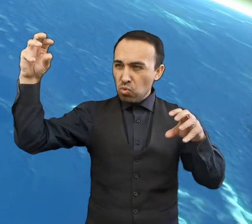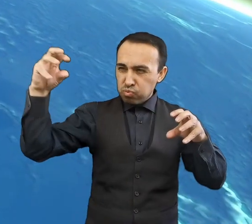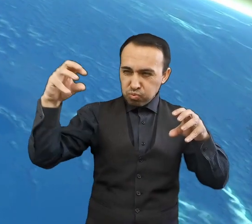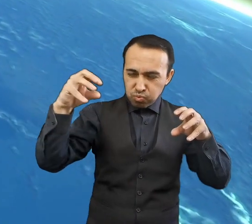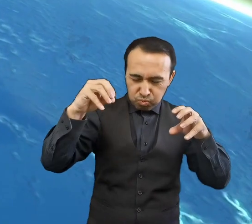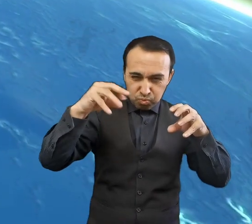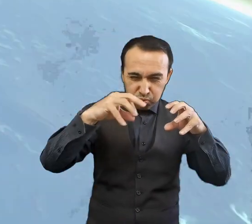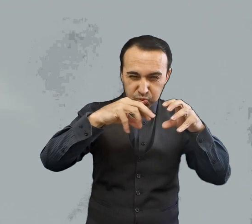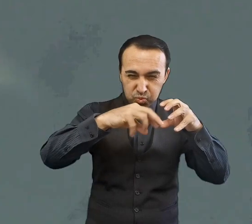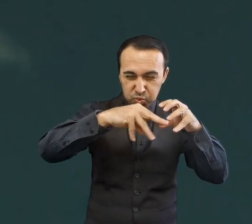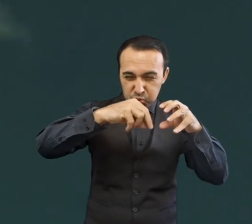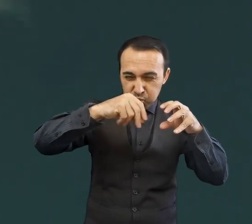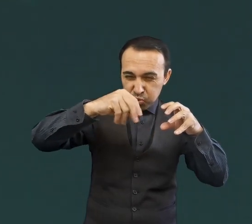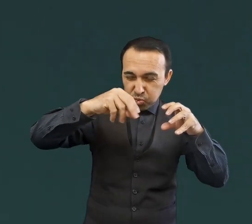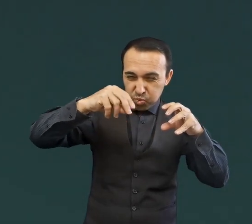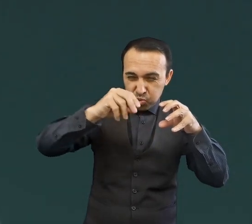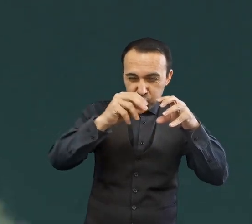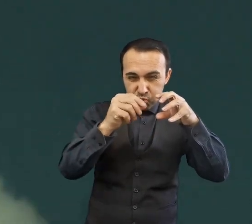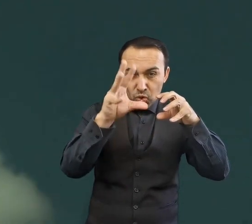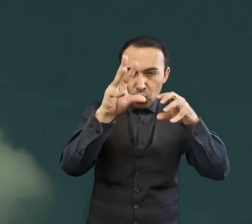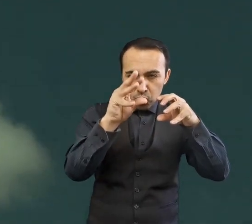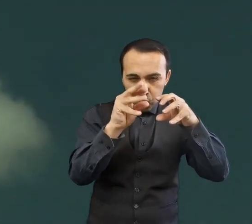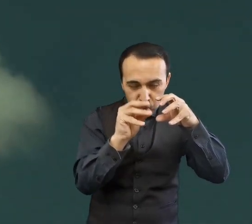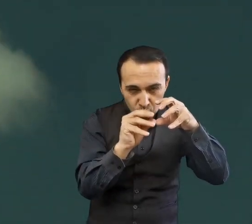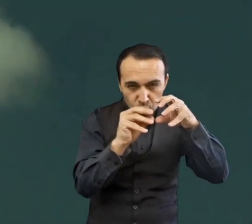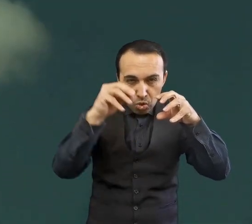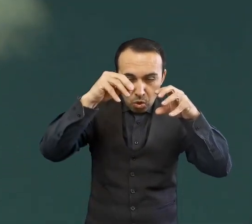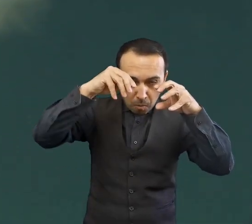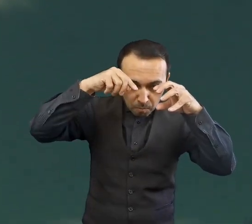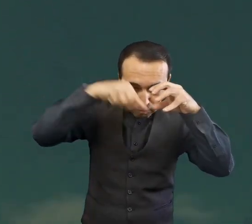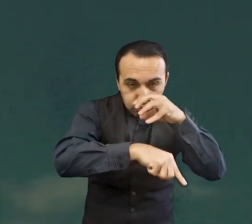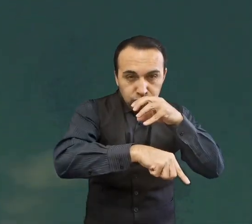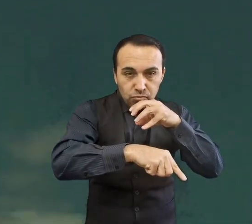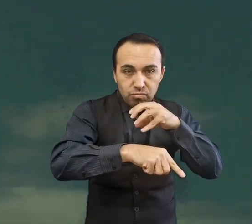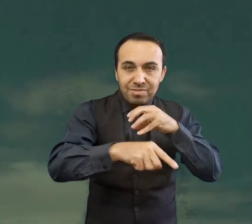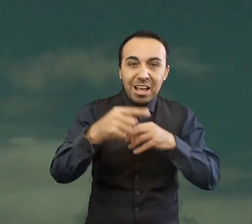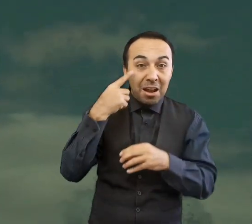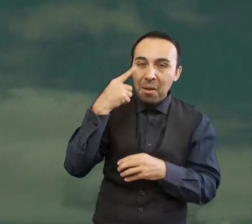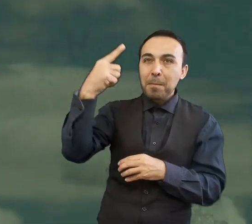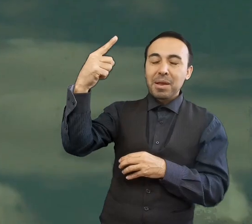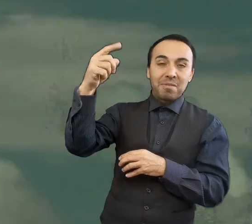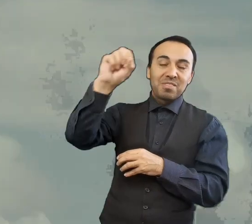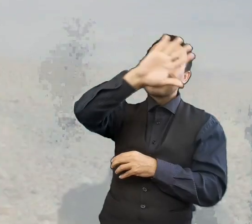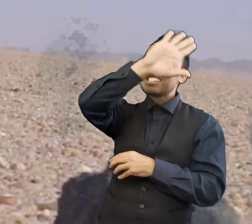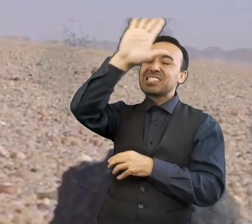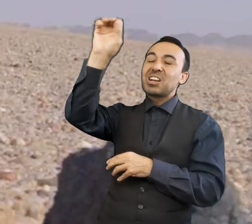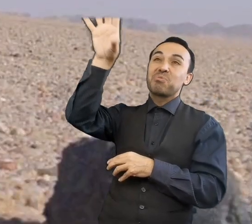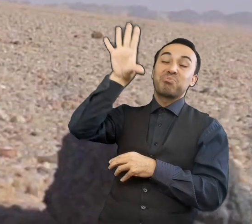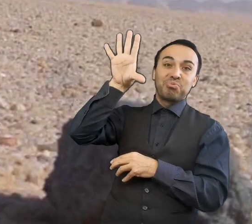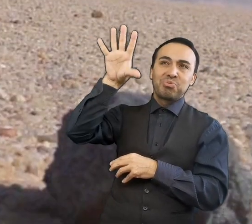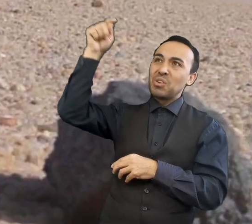se convierte en un meteoro, objeto reconocible por nosotros como un haz de luz en el cielo. Si parte de este meteoro